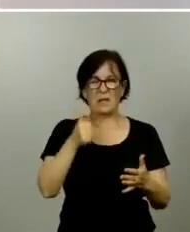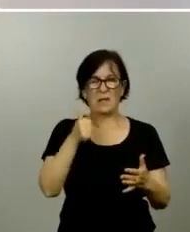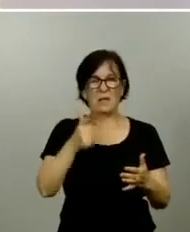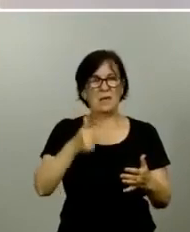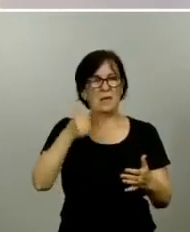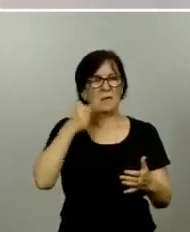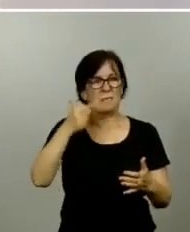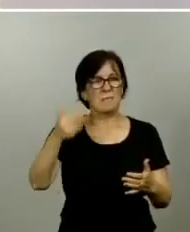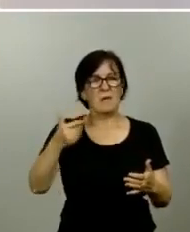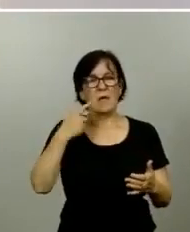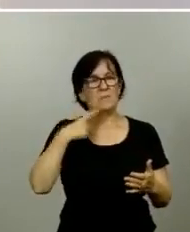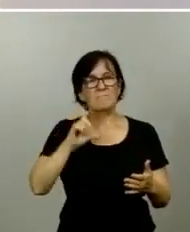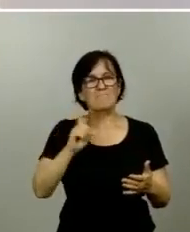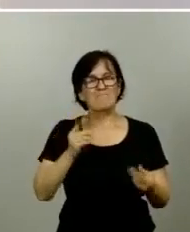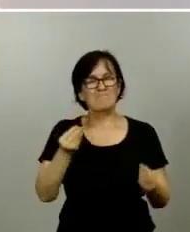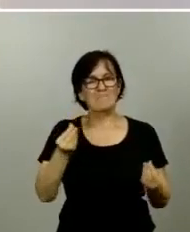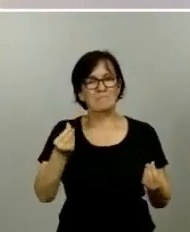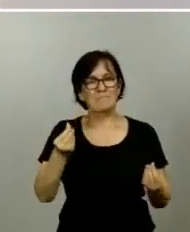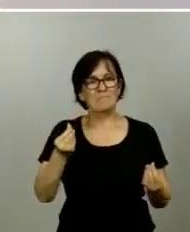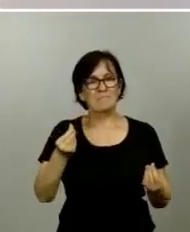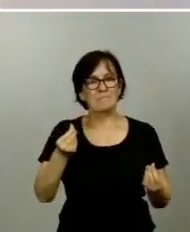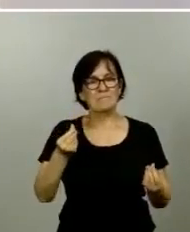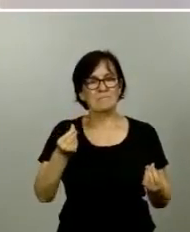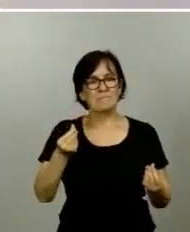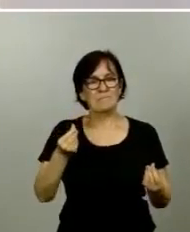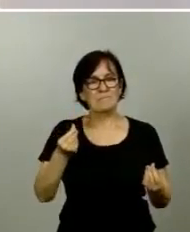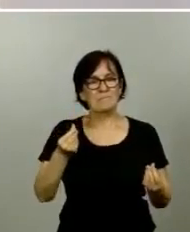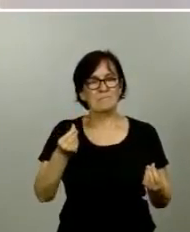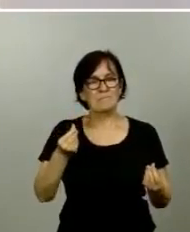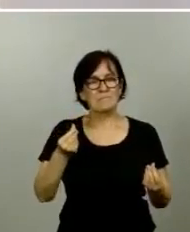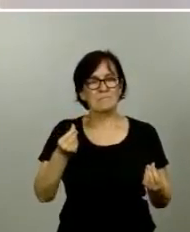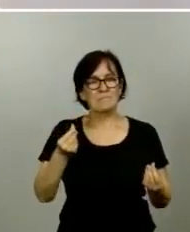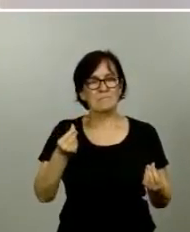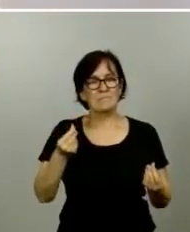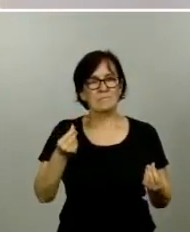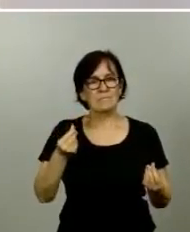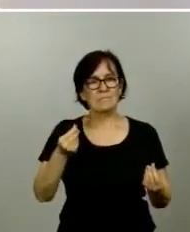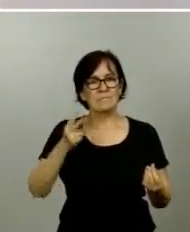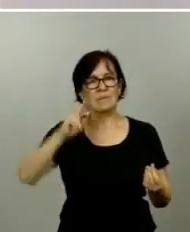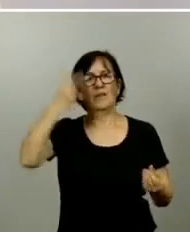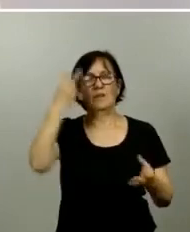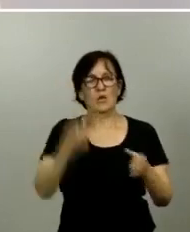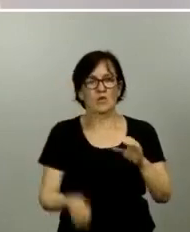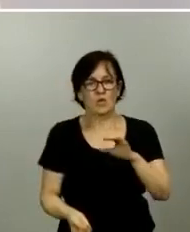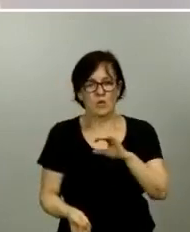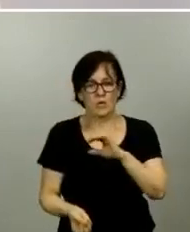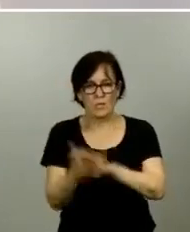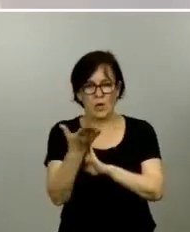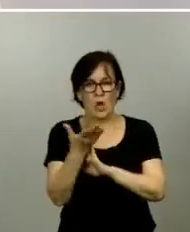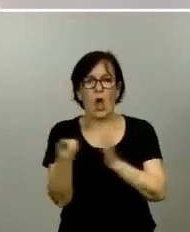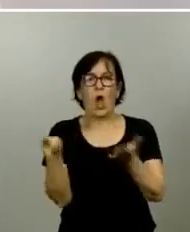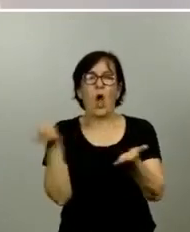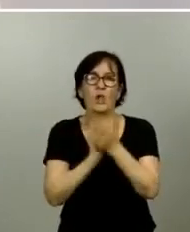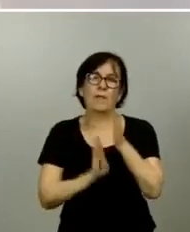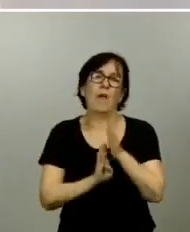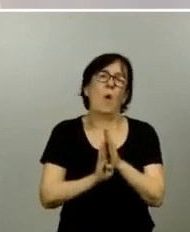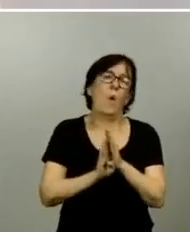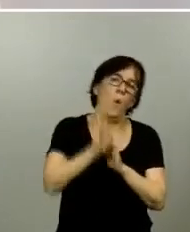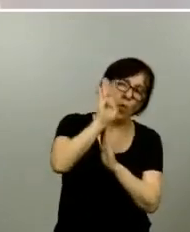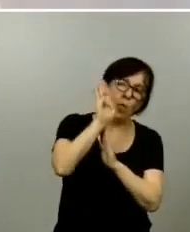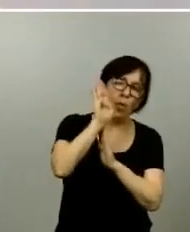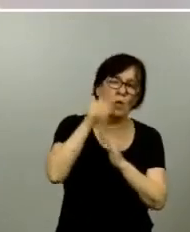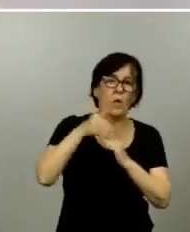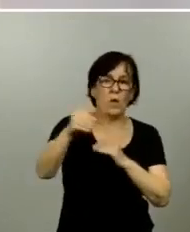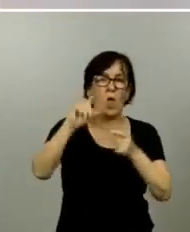descartable o menos probable un segundo brote o un repunte de los casos de cara al otoño